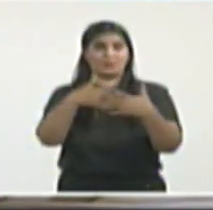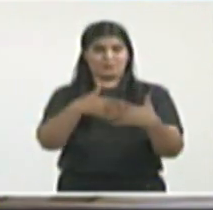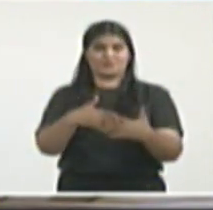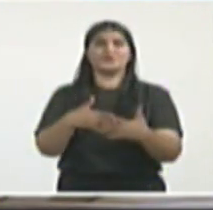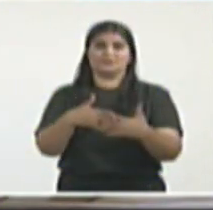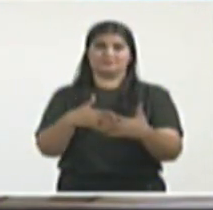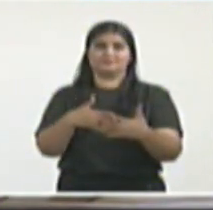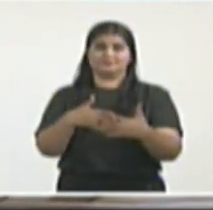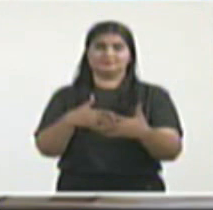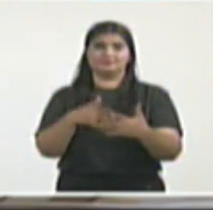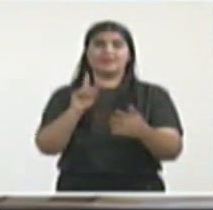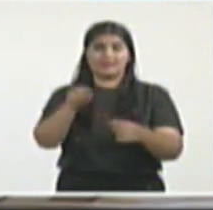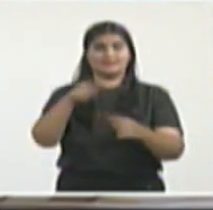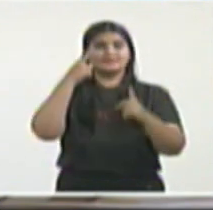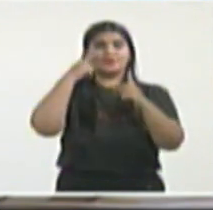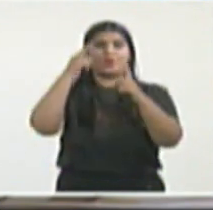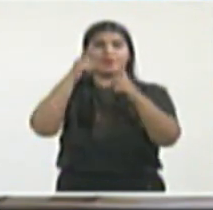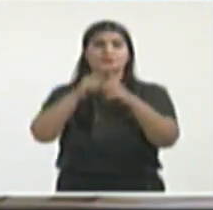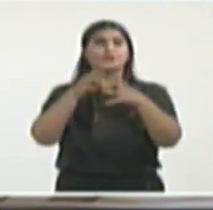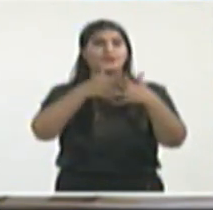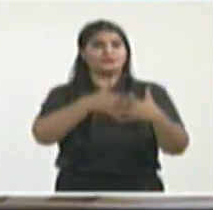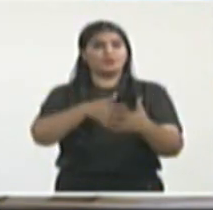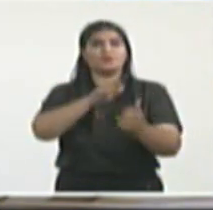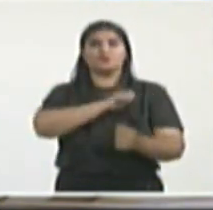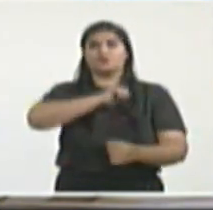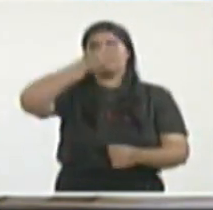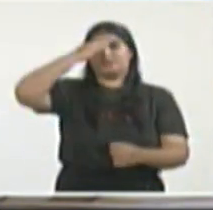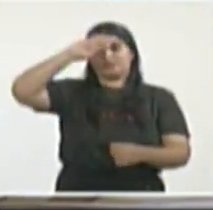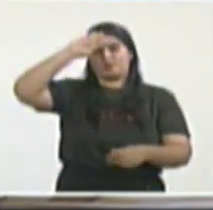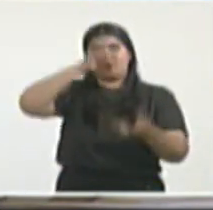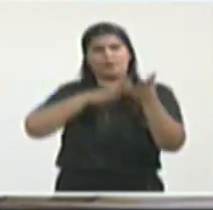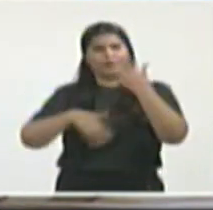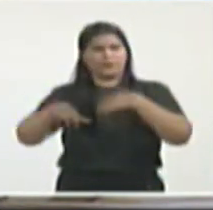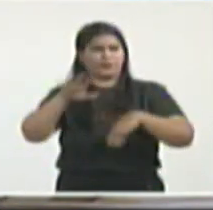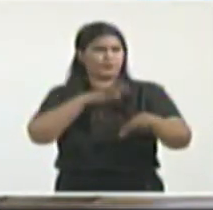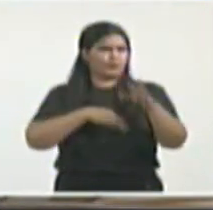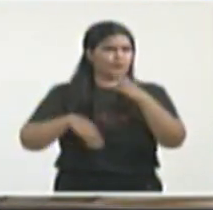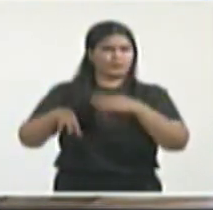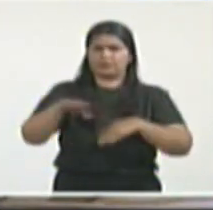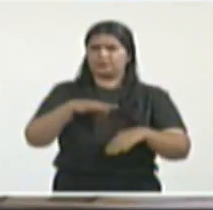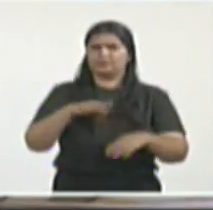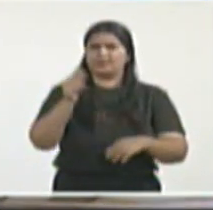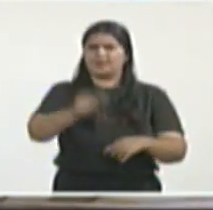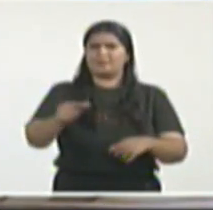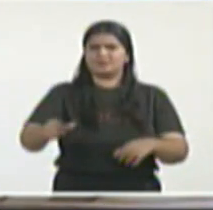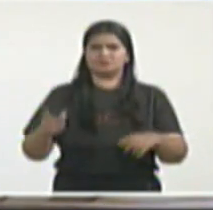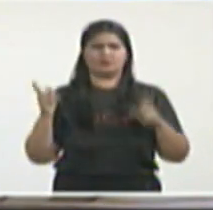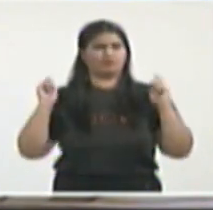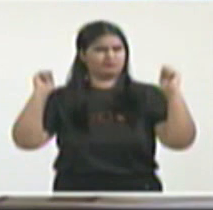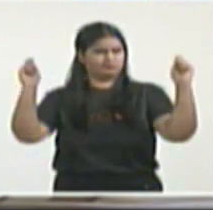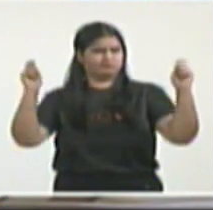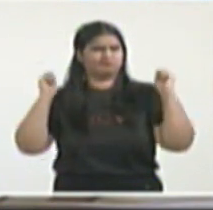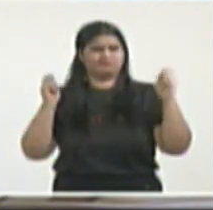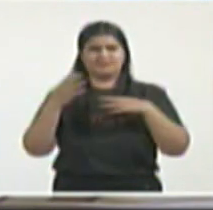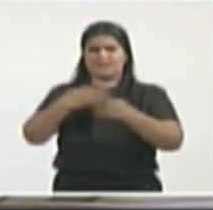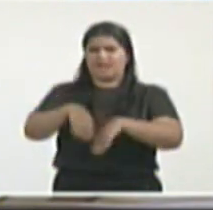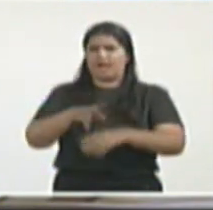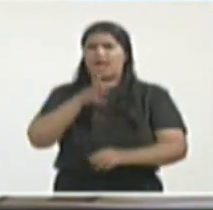como se ha explicado en esta comparecencia de crítica, de inconformidad, las dificultades que tienen